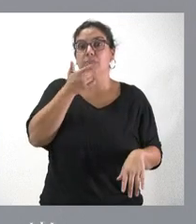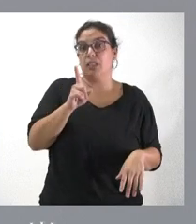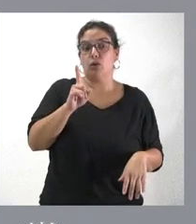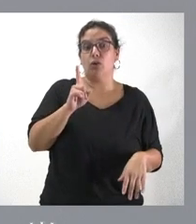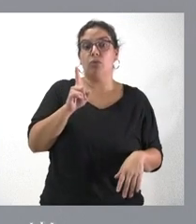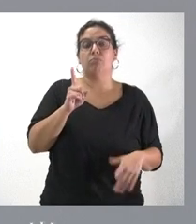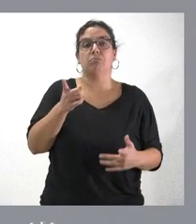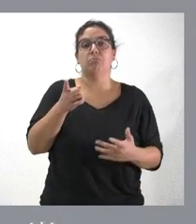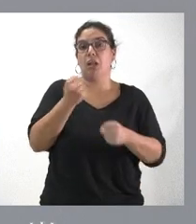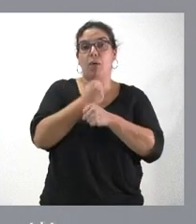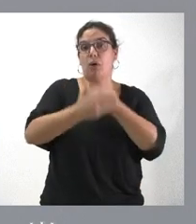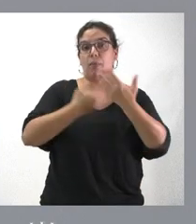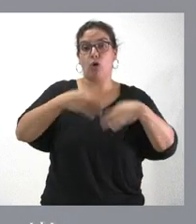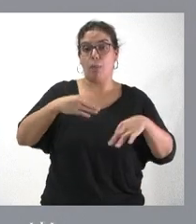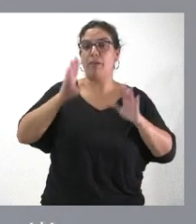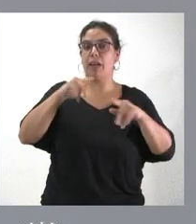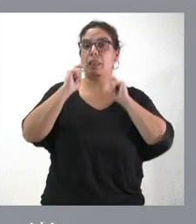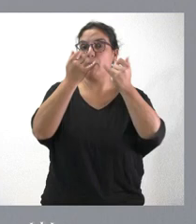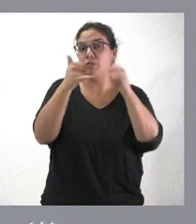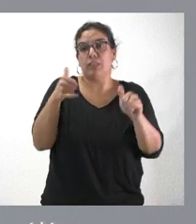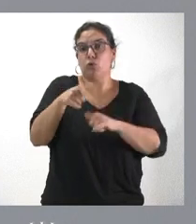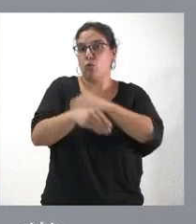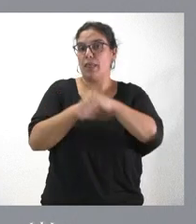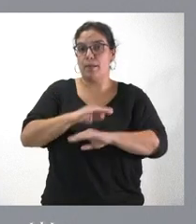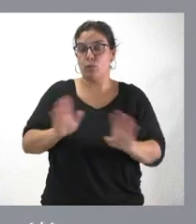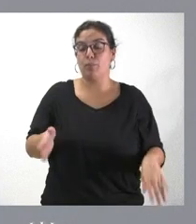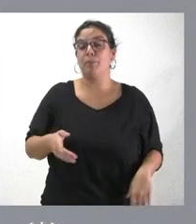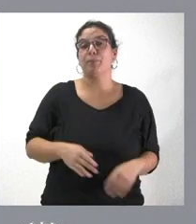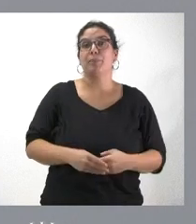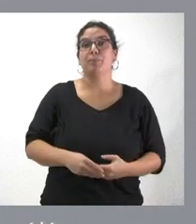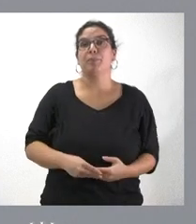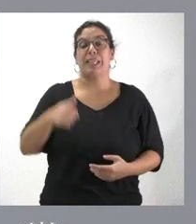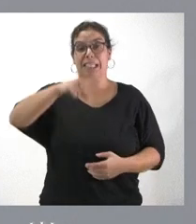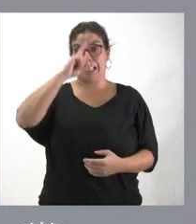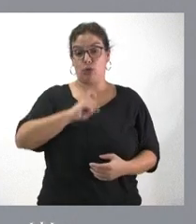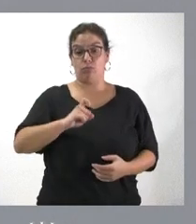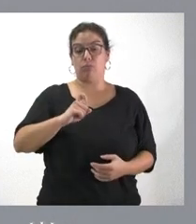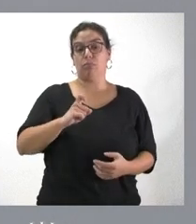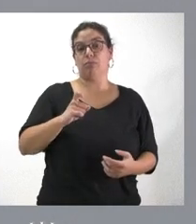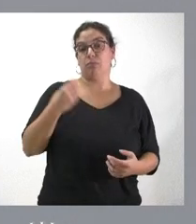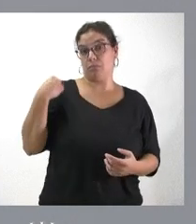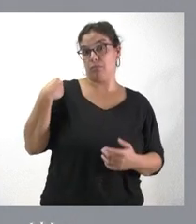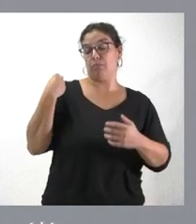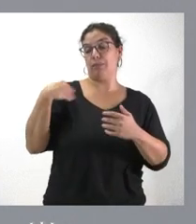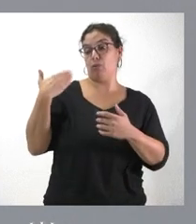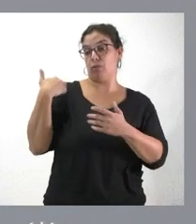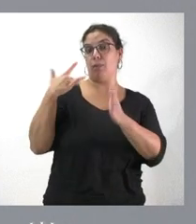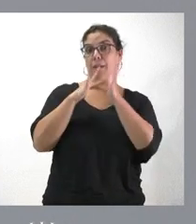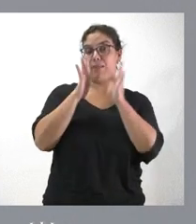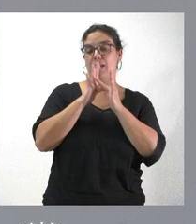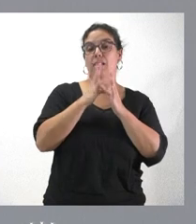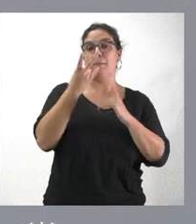convertimos en festivo y eso es lo que hacemos. El año pasado cayó en domingo, cuando hablo de año pasado hablo de este año del 23,